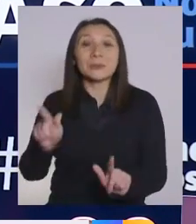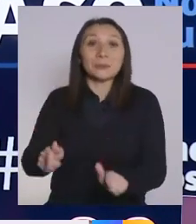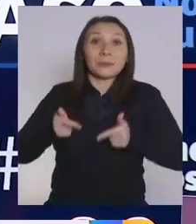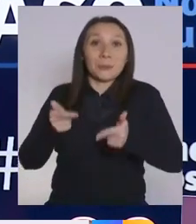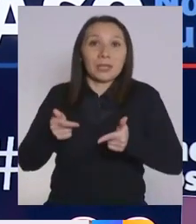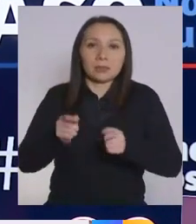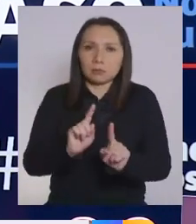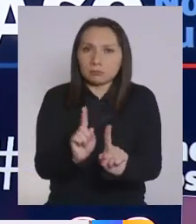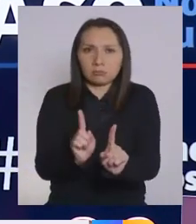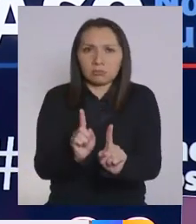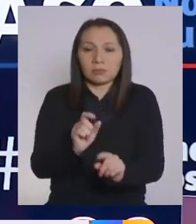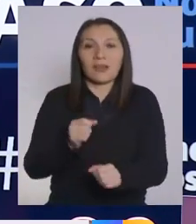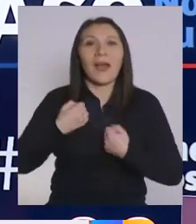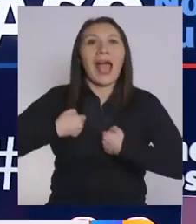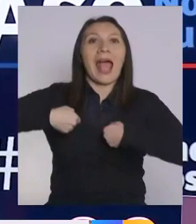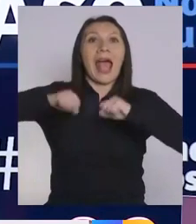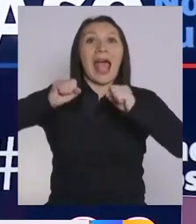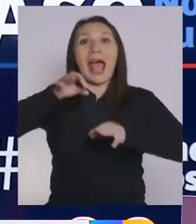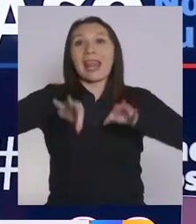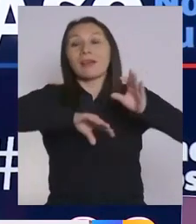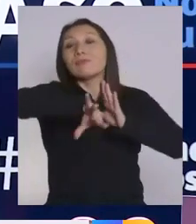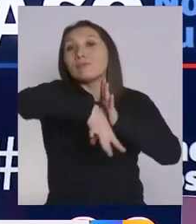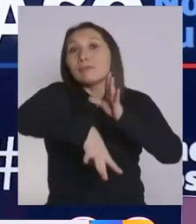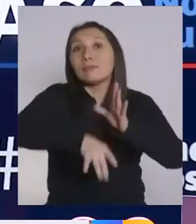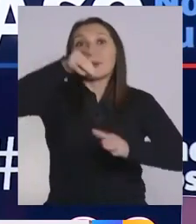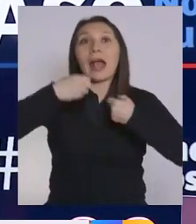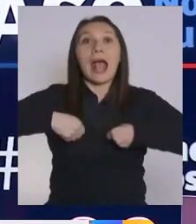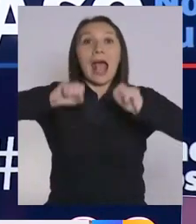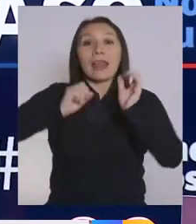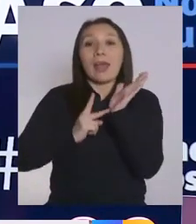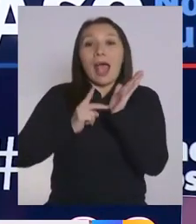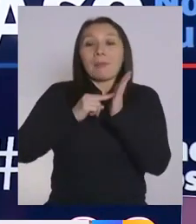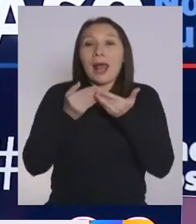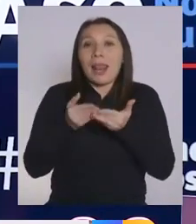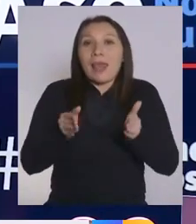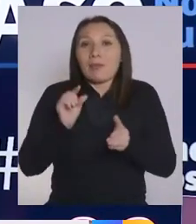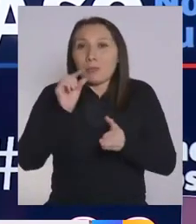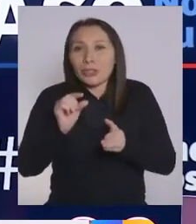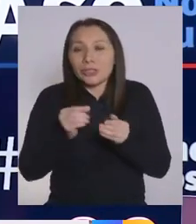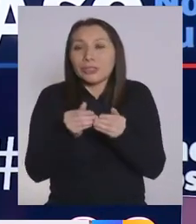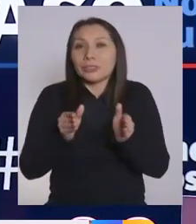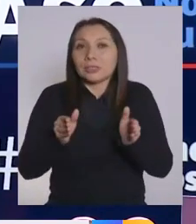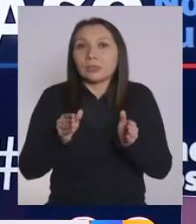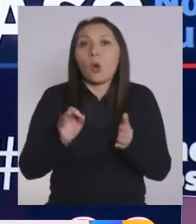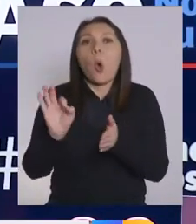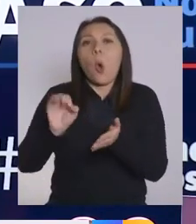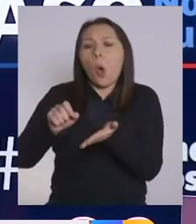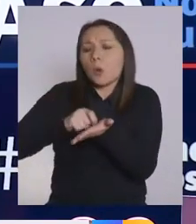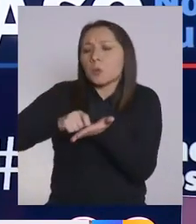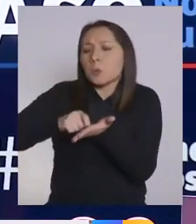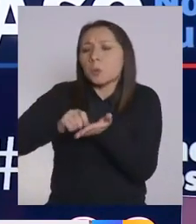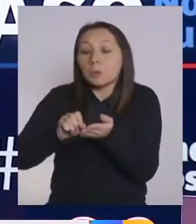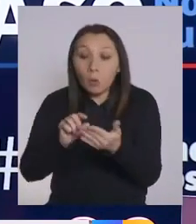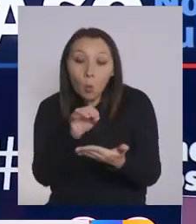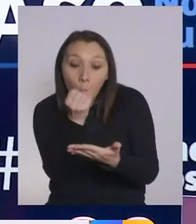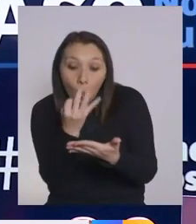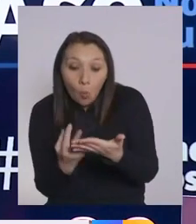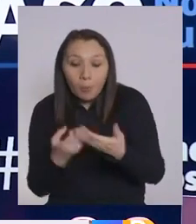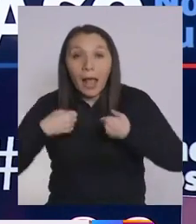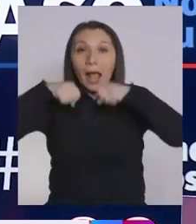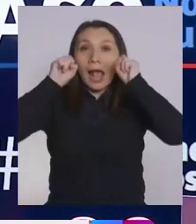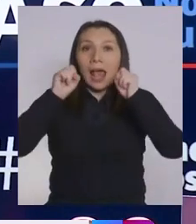El pasar a transición no es que nos ganamos una rifa como comuna al pasar a transición. O en un raspe. O en